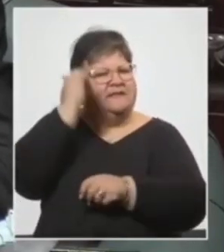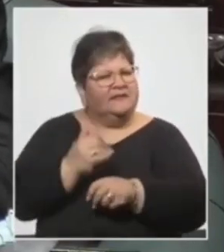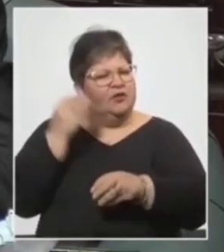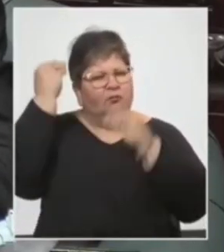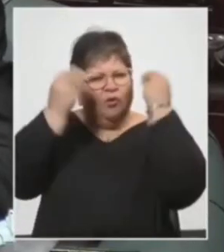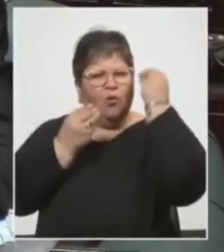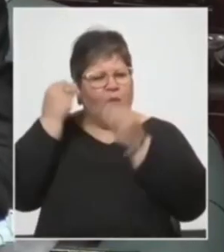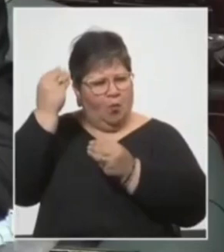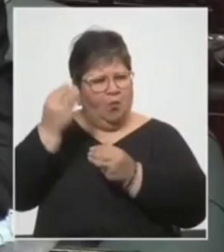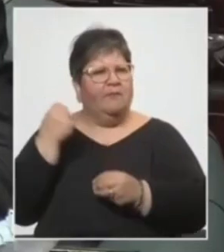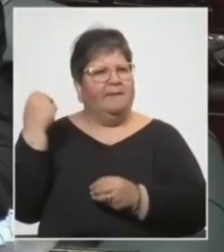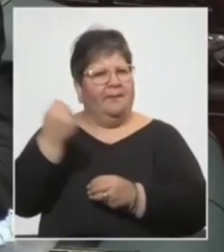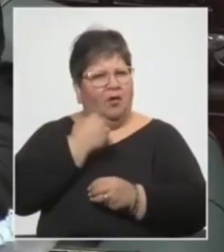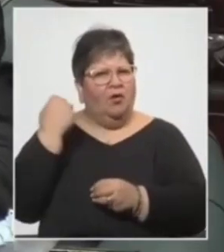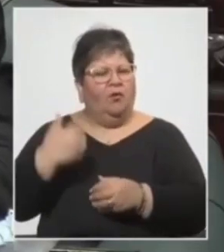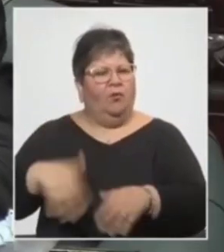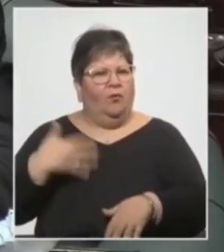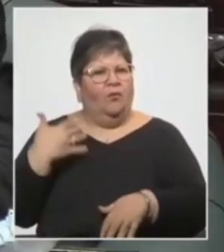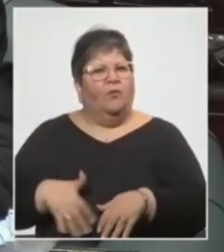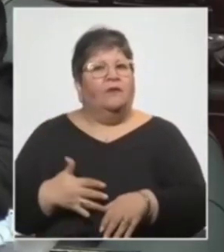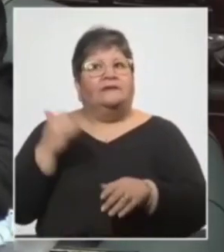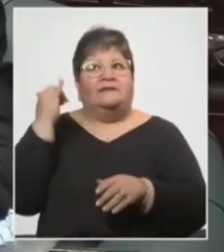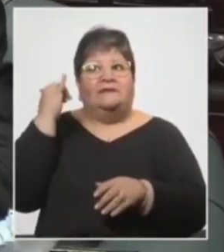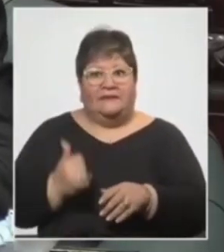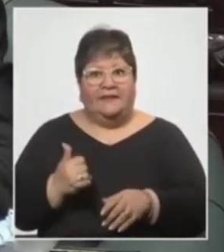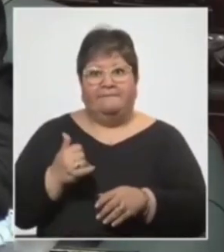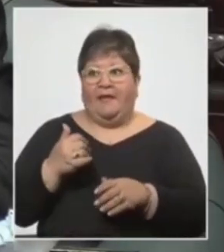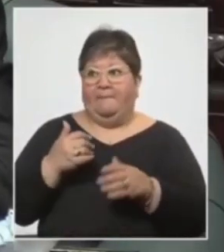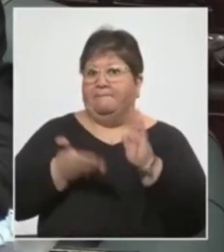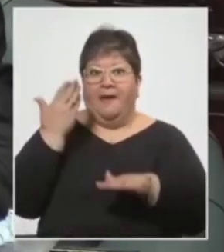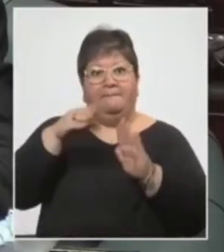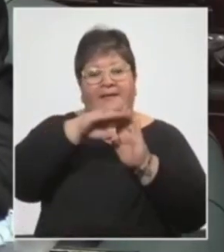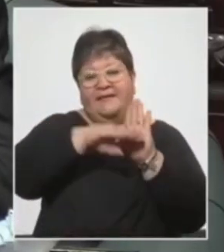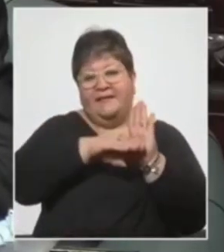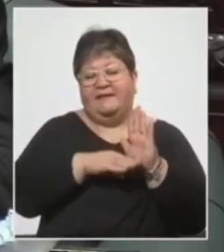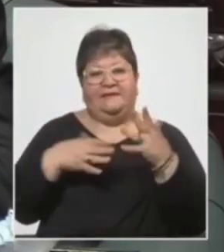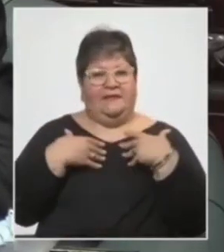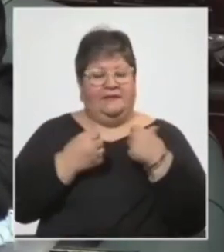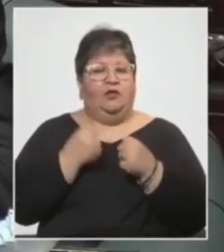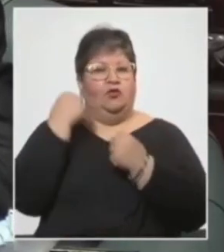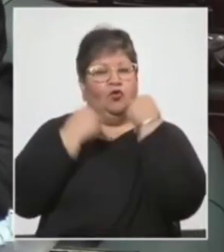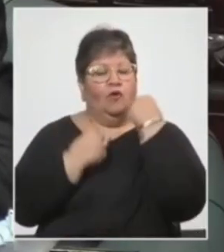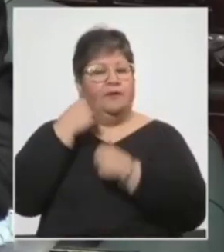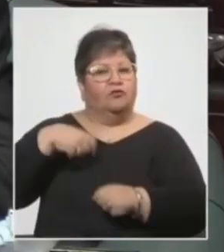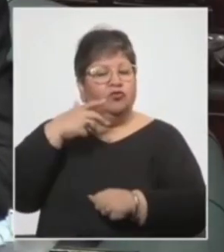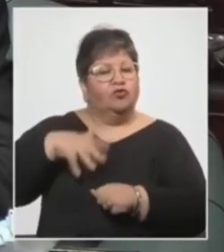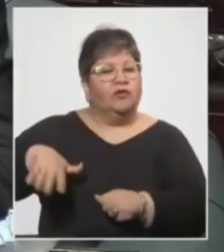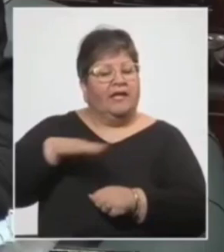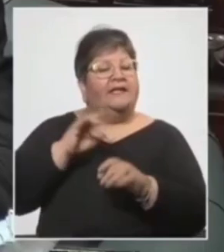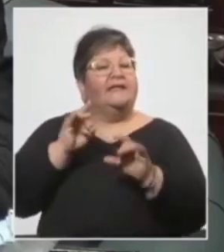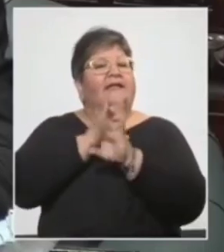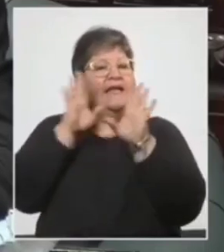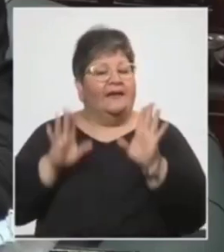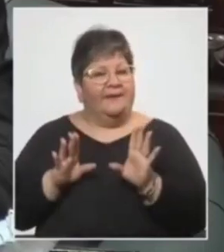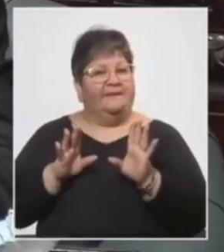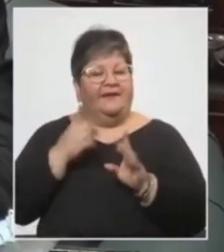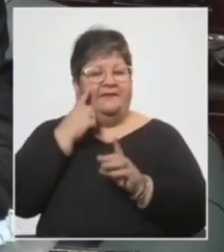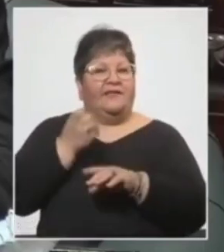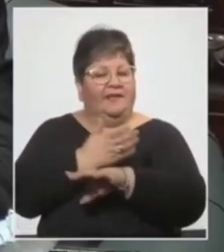pensamos que tiene que haber más medidas en lo sanitario, en lo económico y en lo social, y además claramente queremos evitar